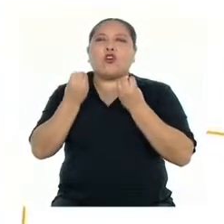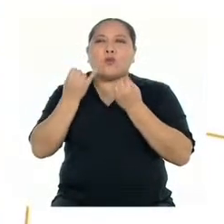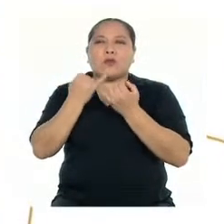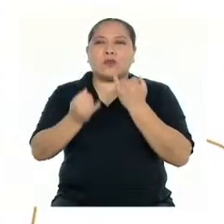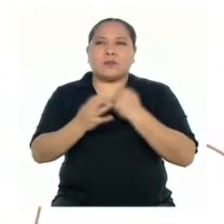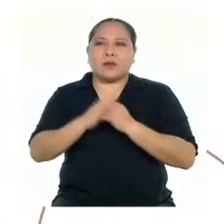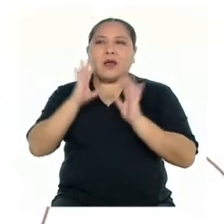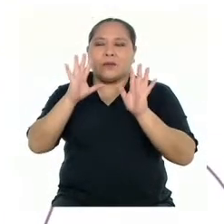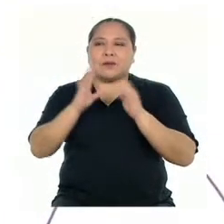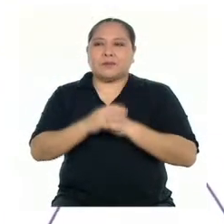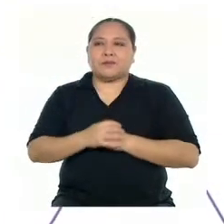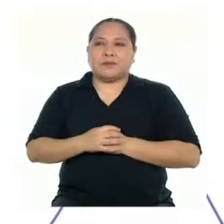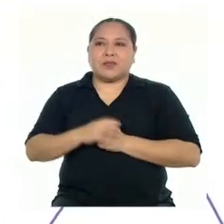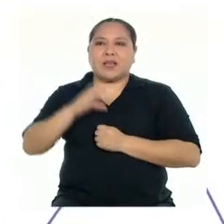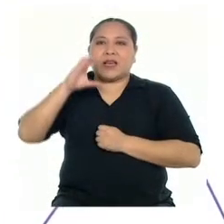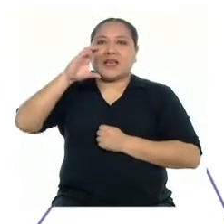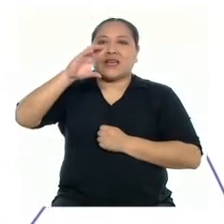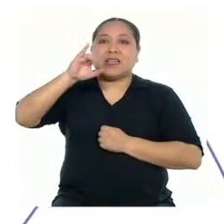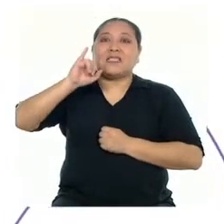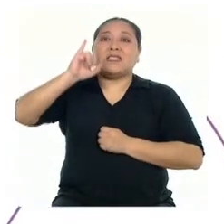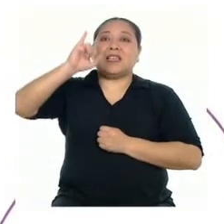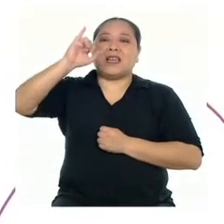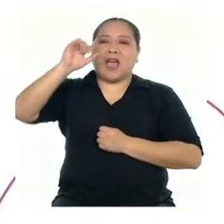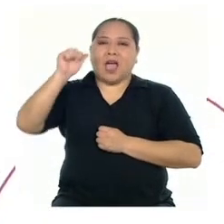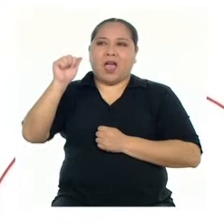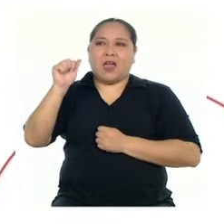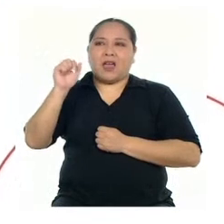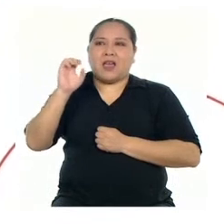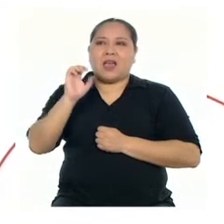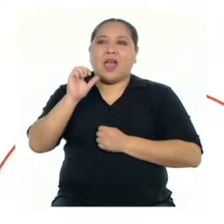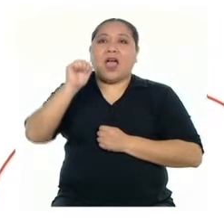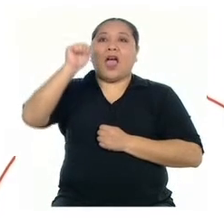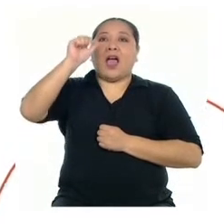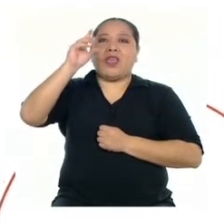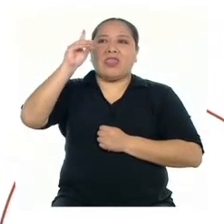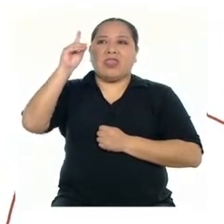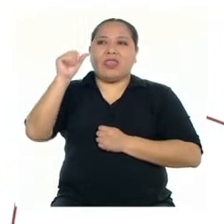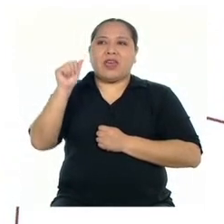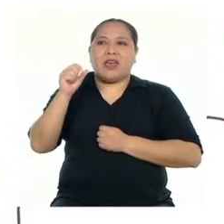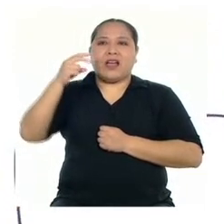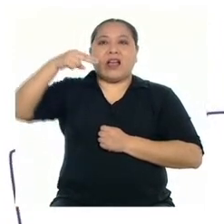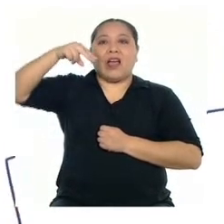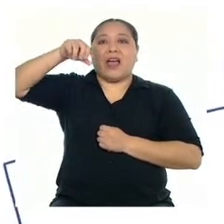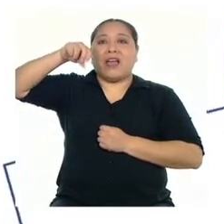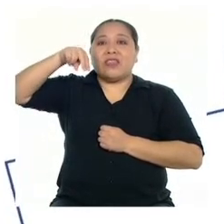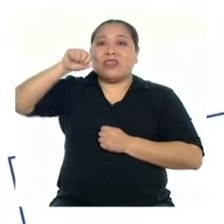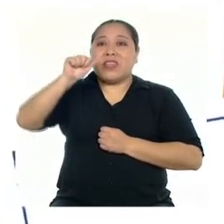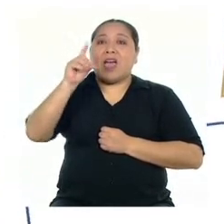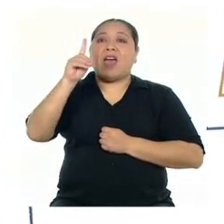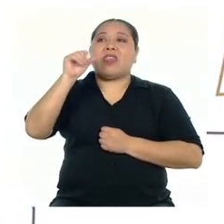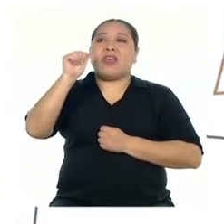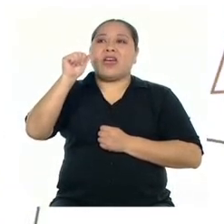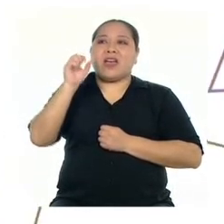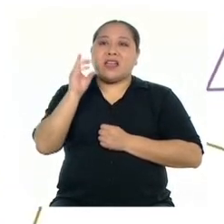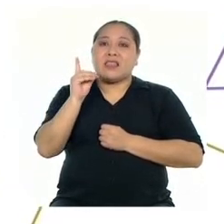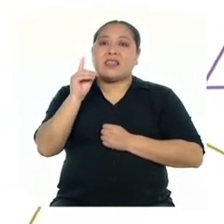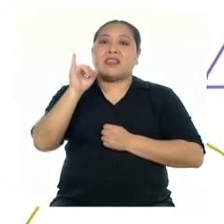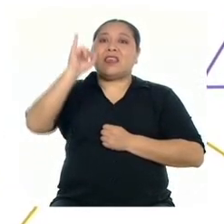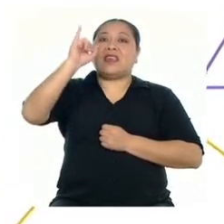A ver, dice vacía, empuñada, nada, día.